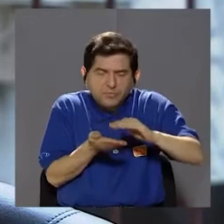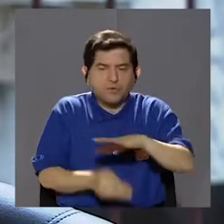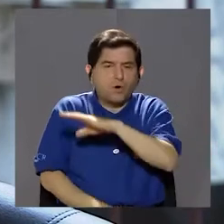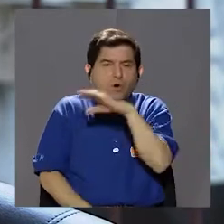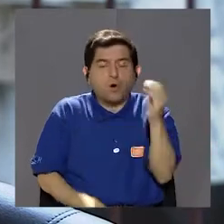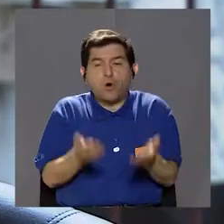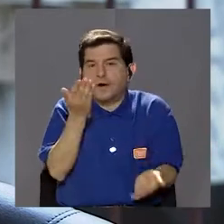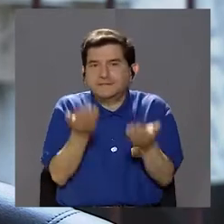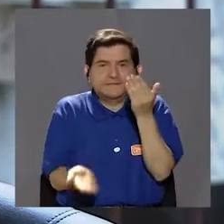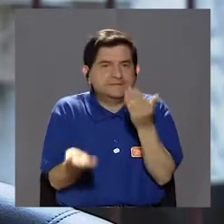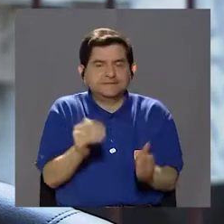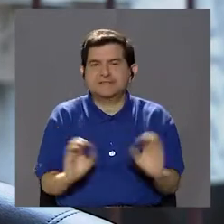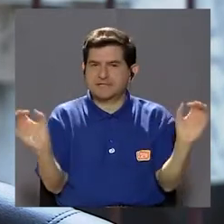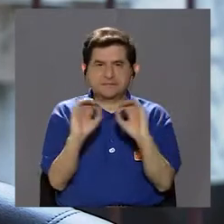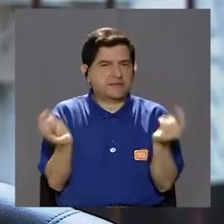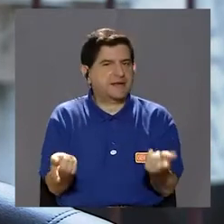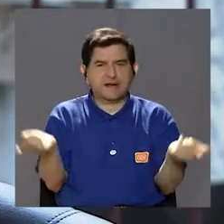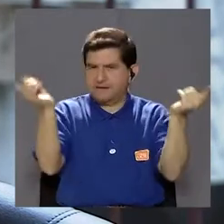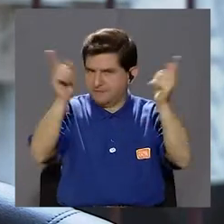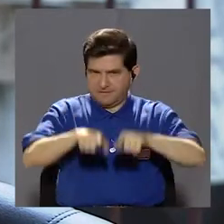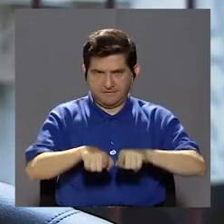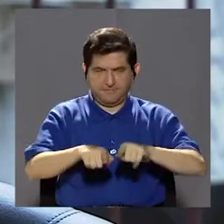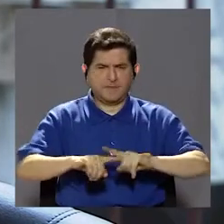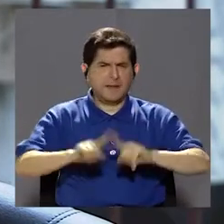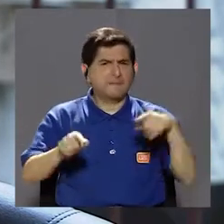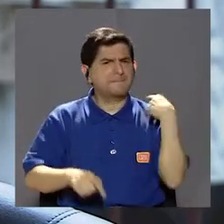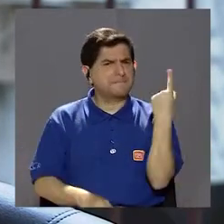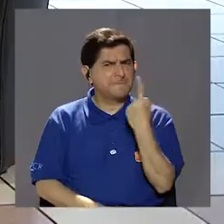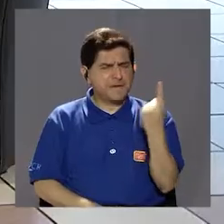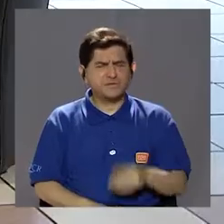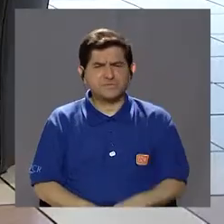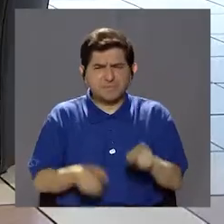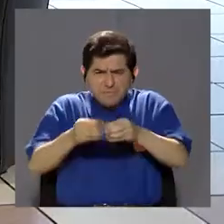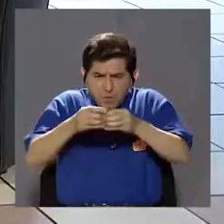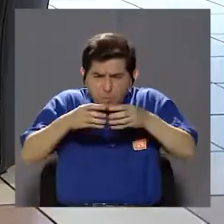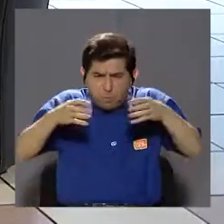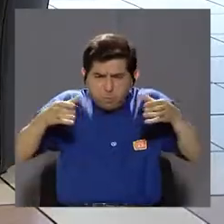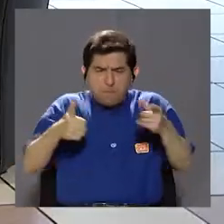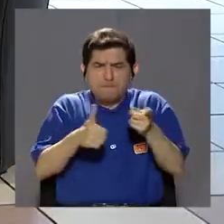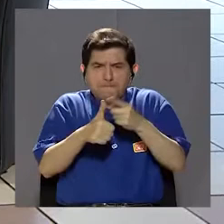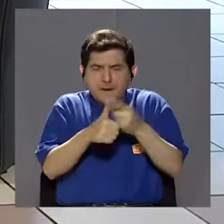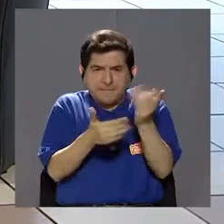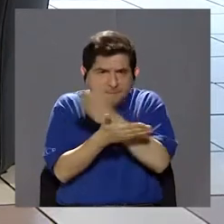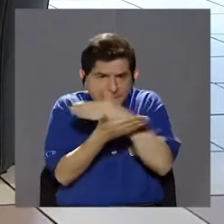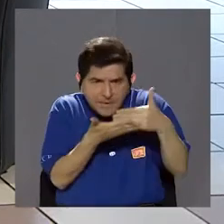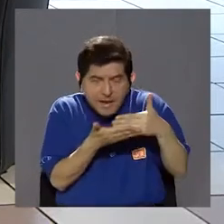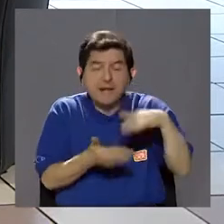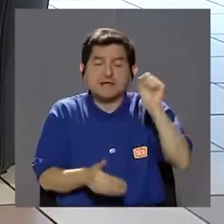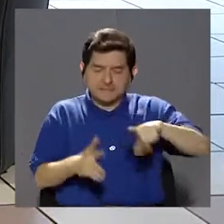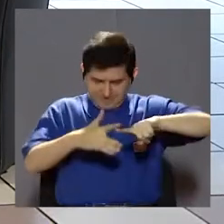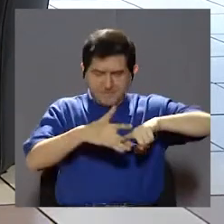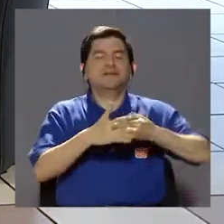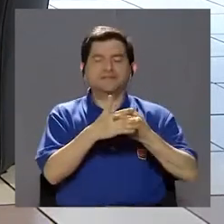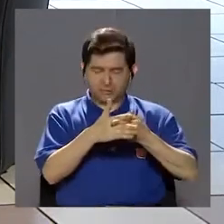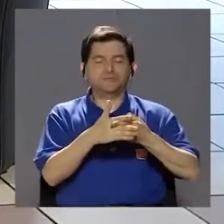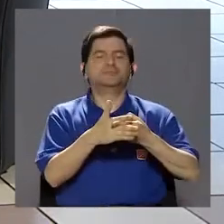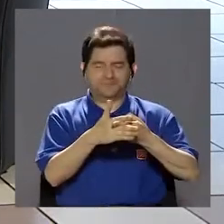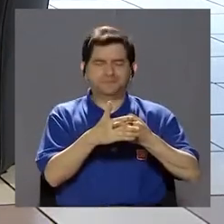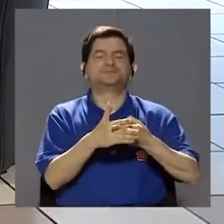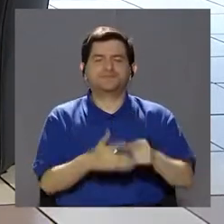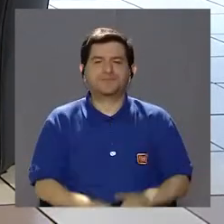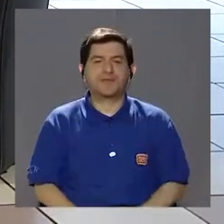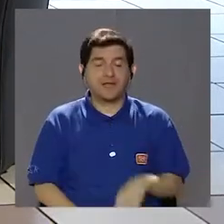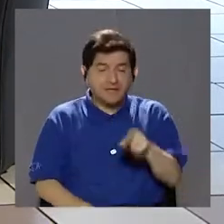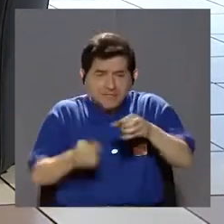más pequeña, o puede ser que no le dé del todo, ¿verdad? Pero siempre la facitis es como el preámbulo del... Ese es el inicio,